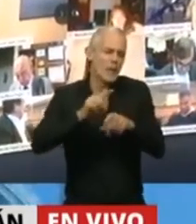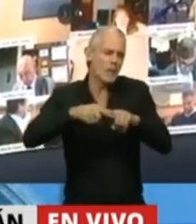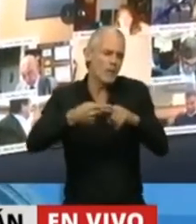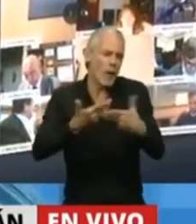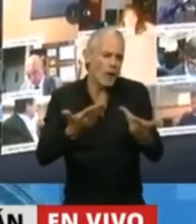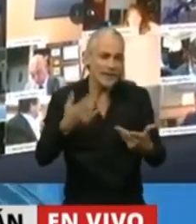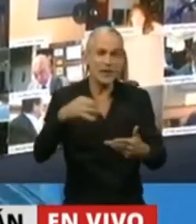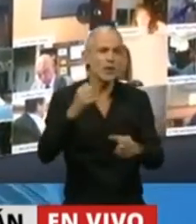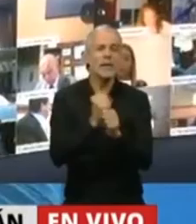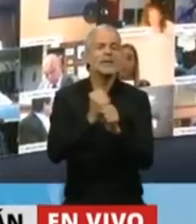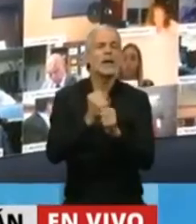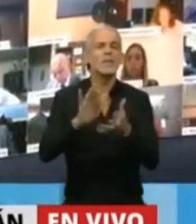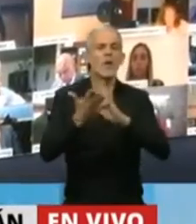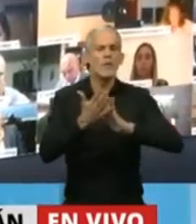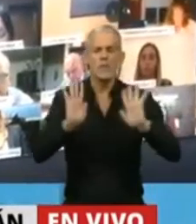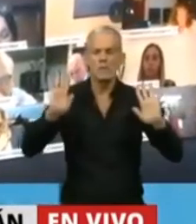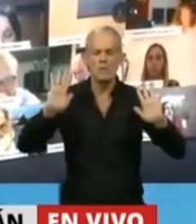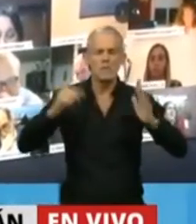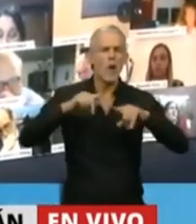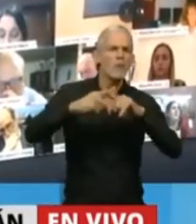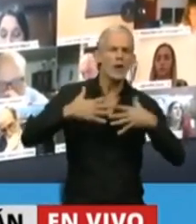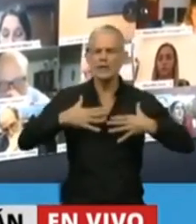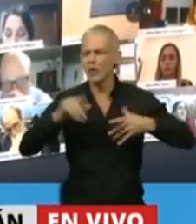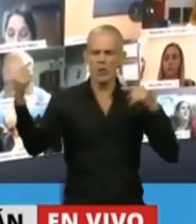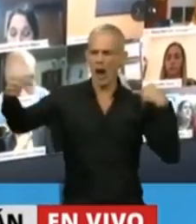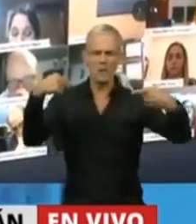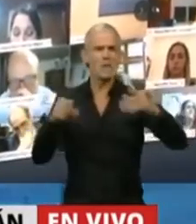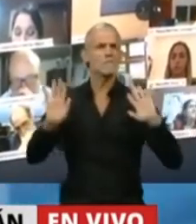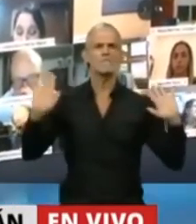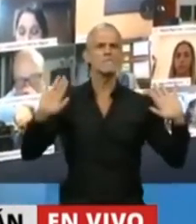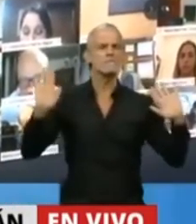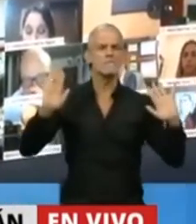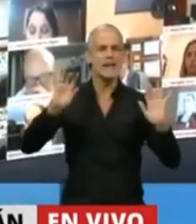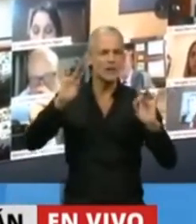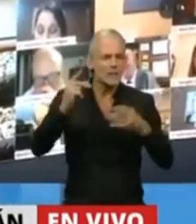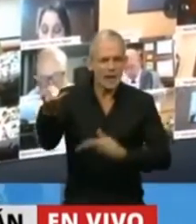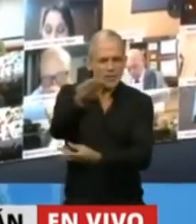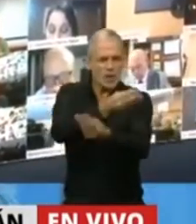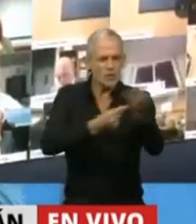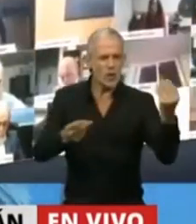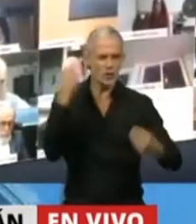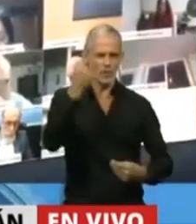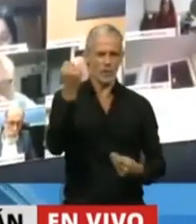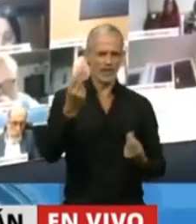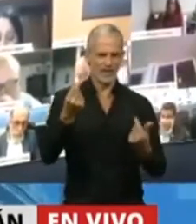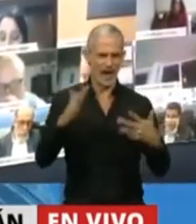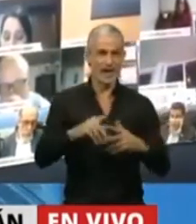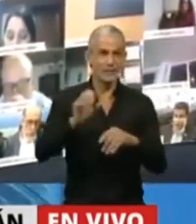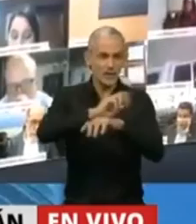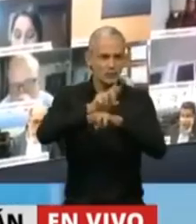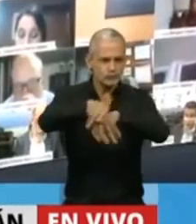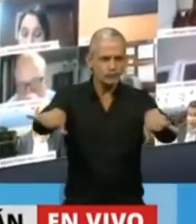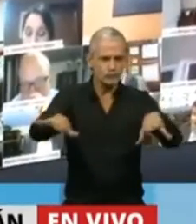tenemos que trabajar sin distinción de banderías políticas con una lógica de solidaridad. Esta pandemia es